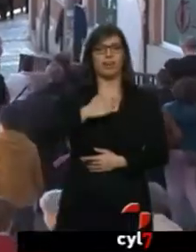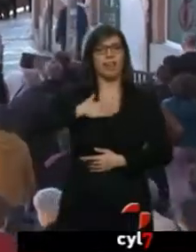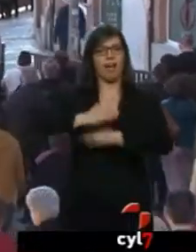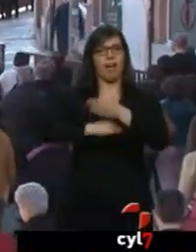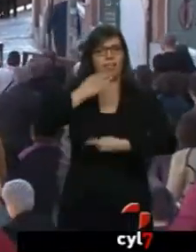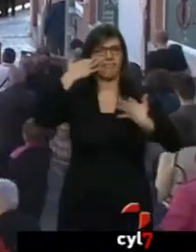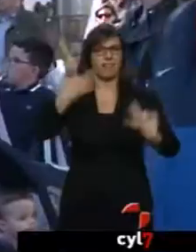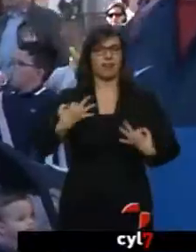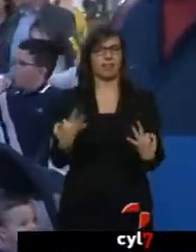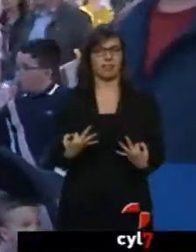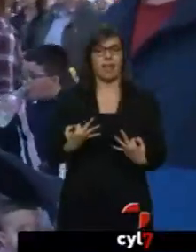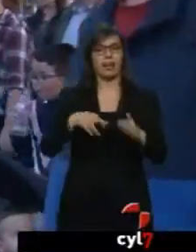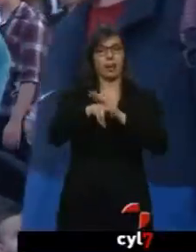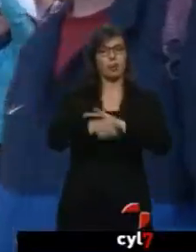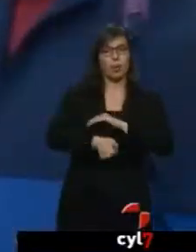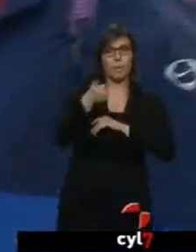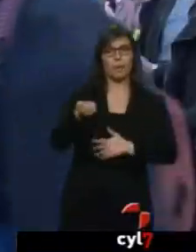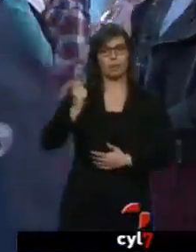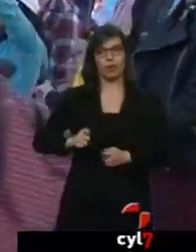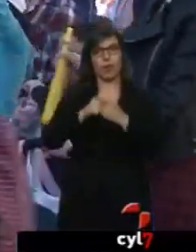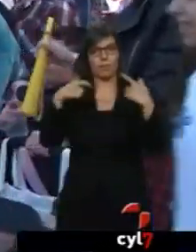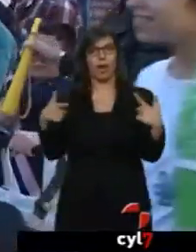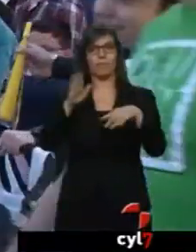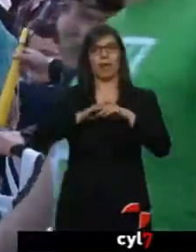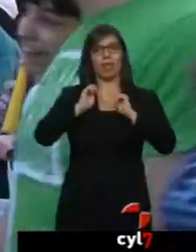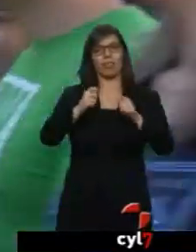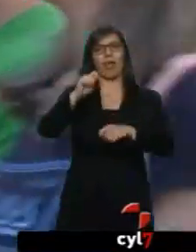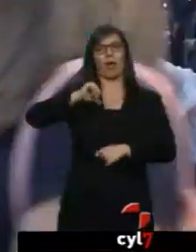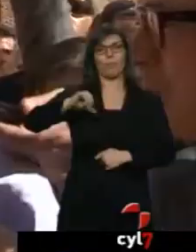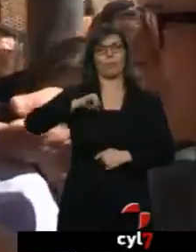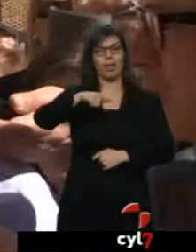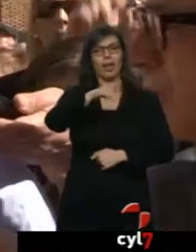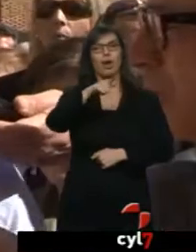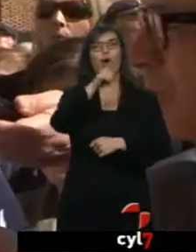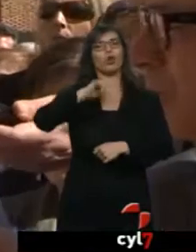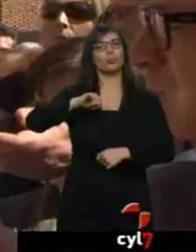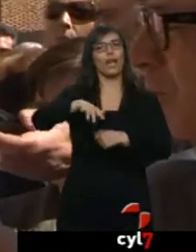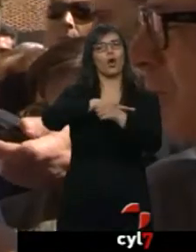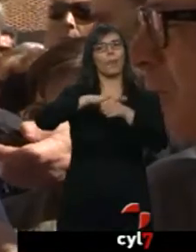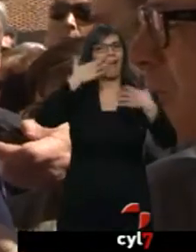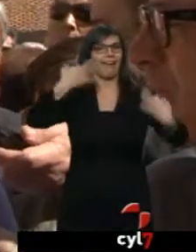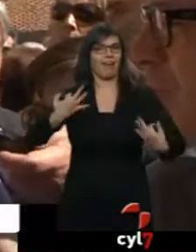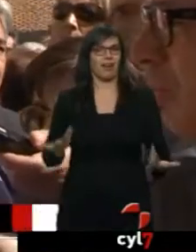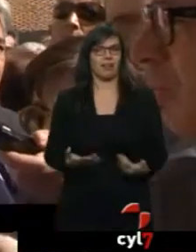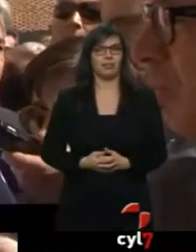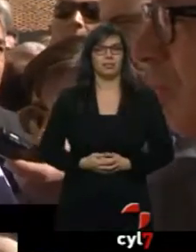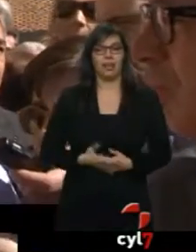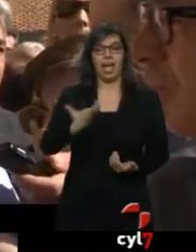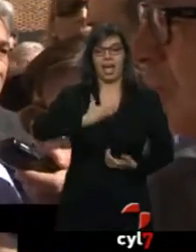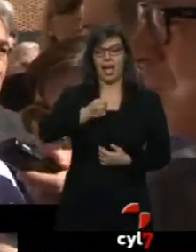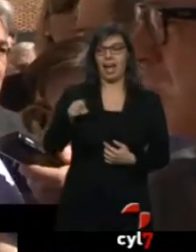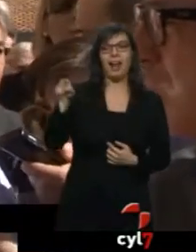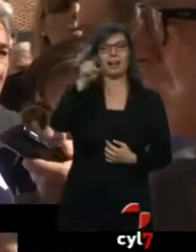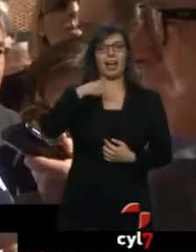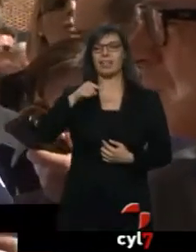personal que conviertan a este centro sanitario... ...en un hospital comarcal real. No nos vale a ninguno de los alcaldes que se va a estudiar la situación...